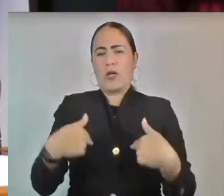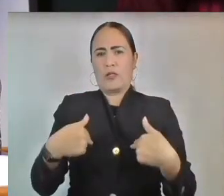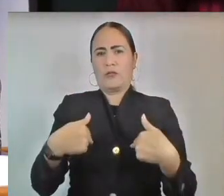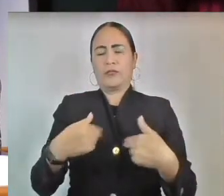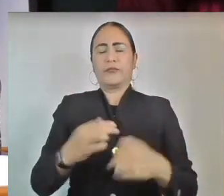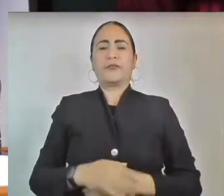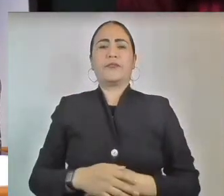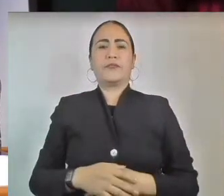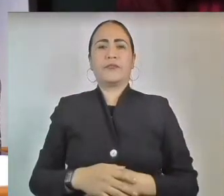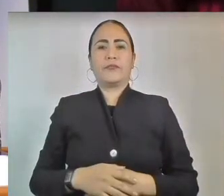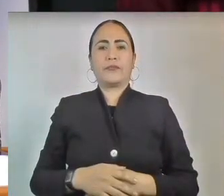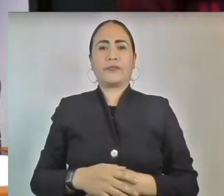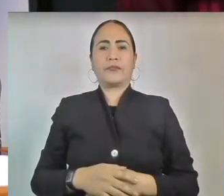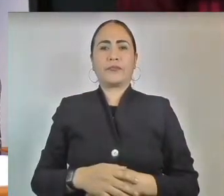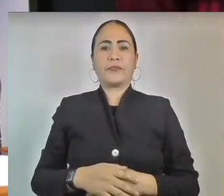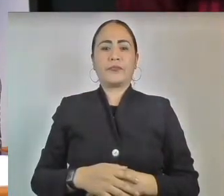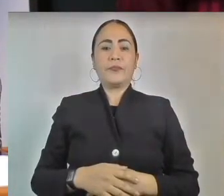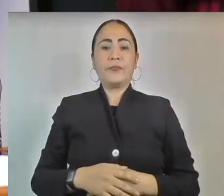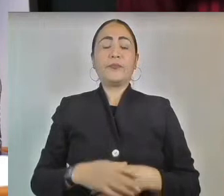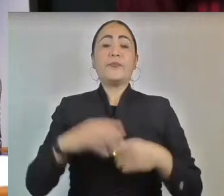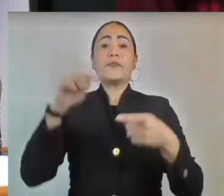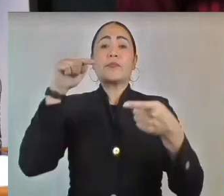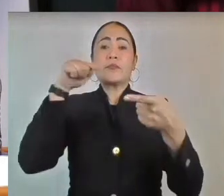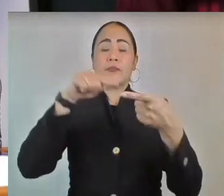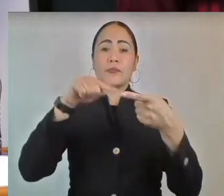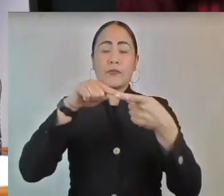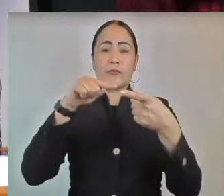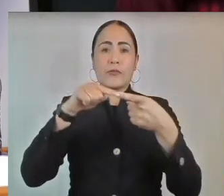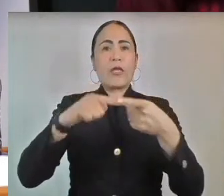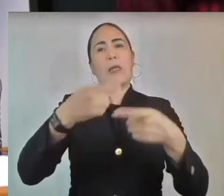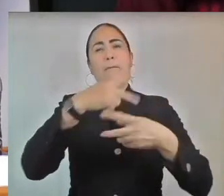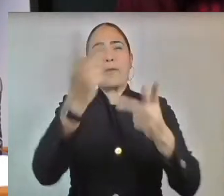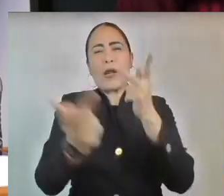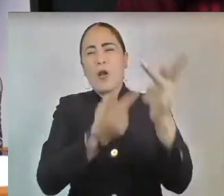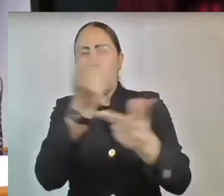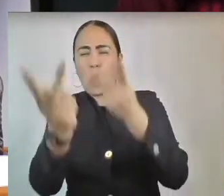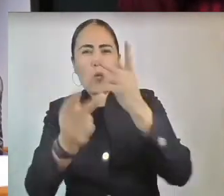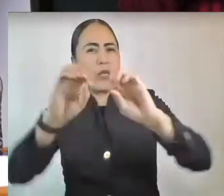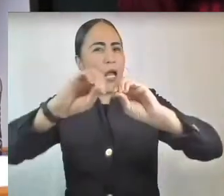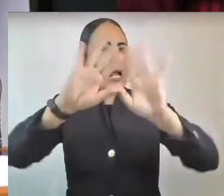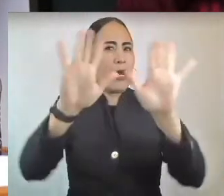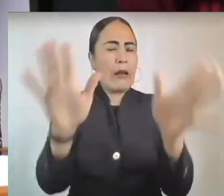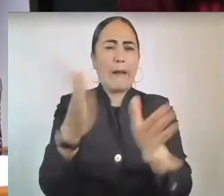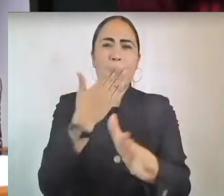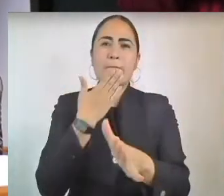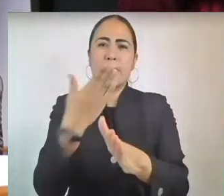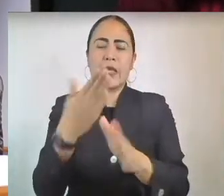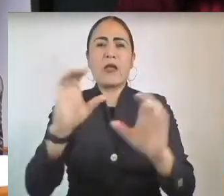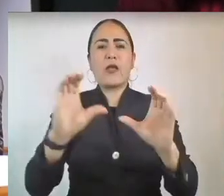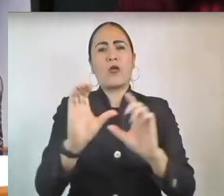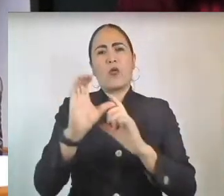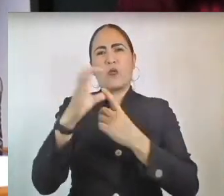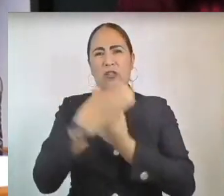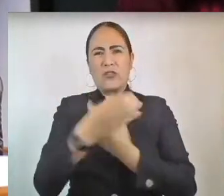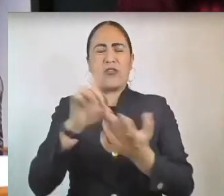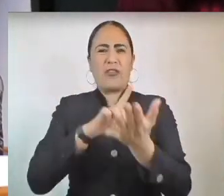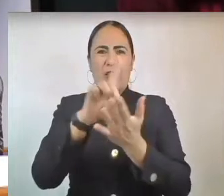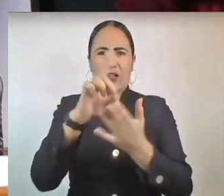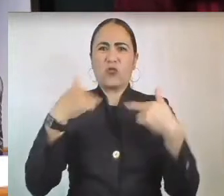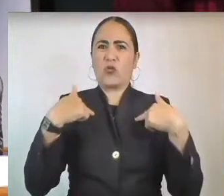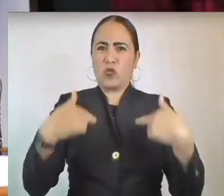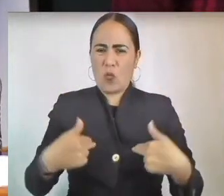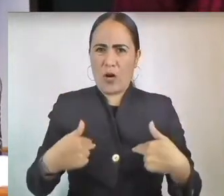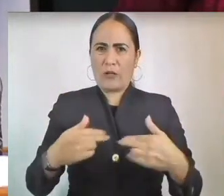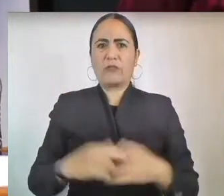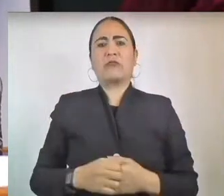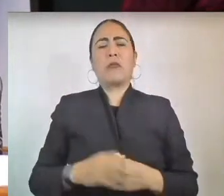Con base en dicha consulta, que deberá ser transparente, la Comisión Legislativa de Derechos Humanos propondrá una terna de